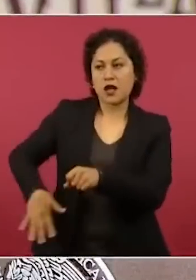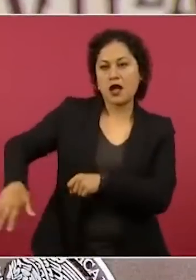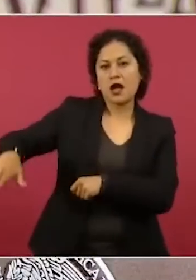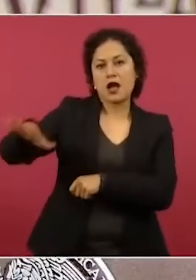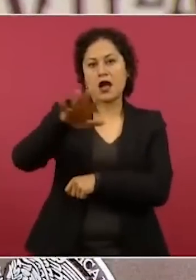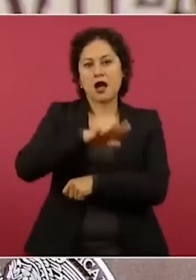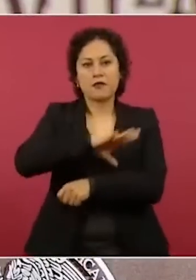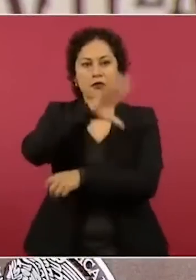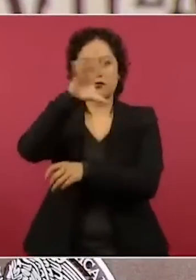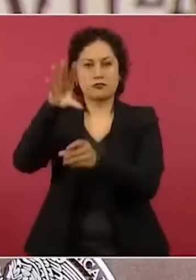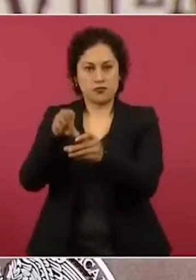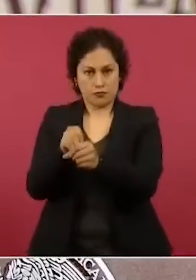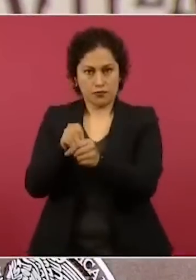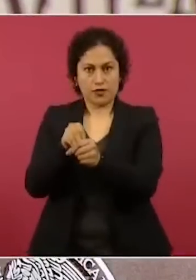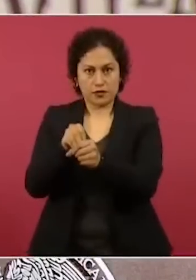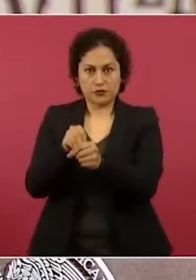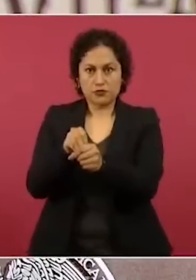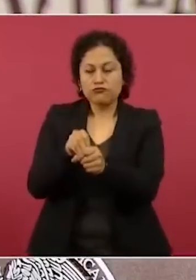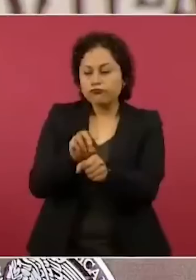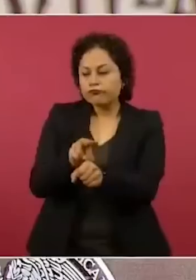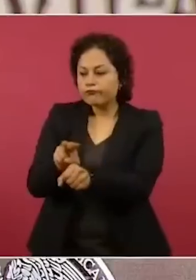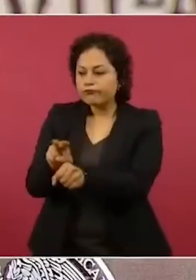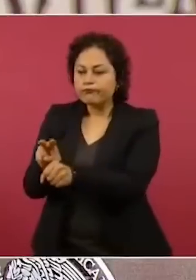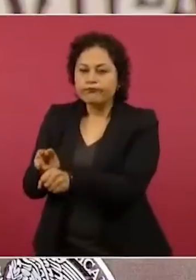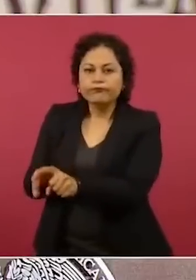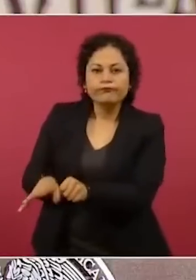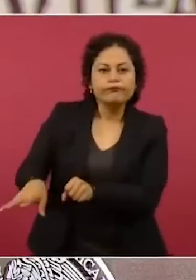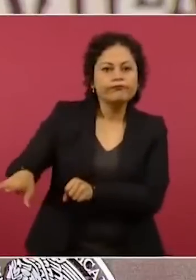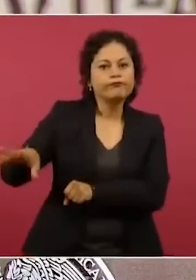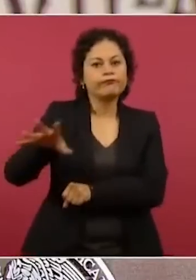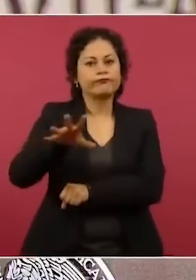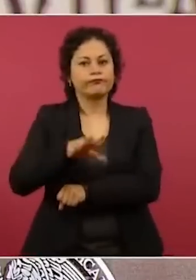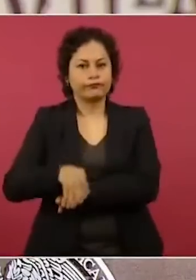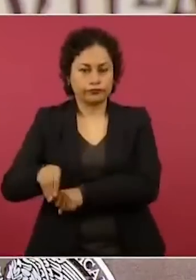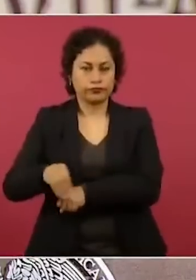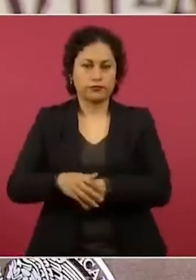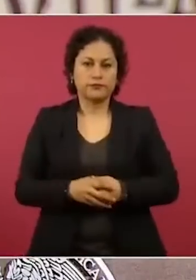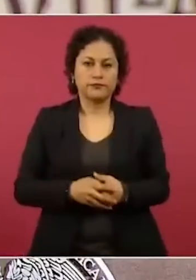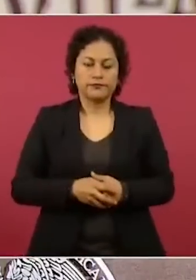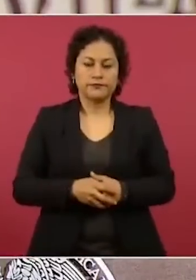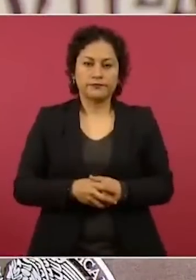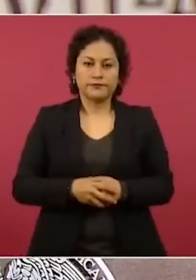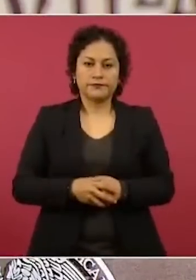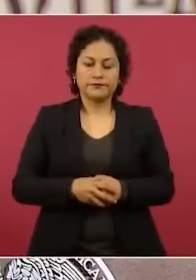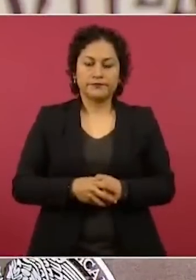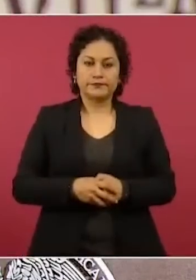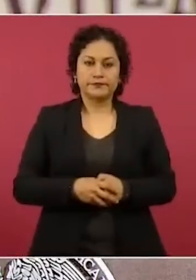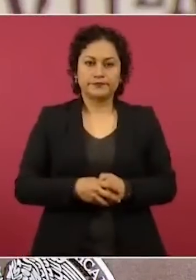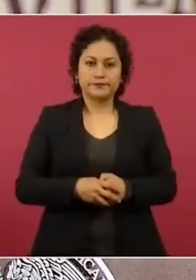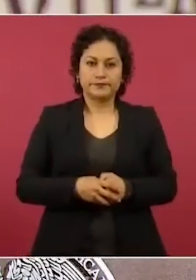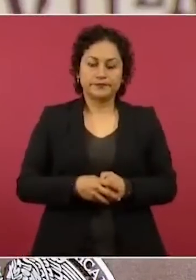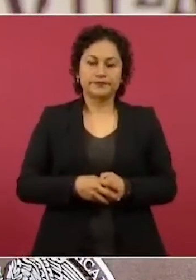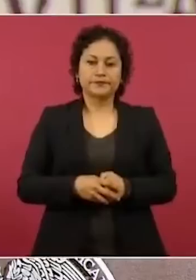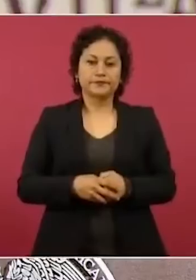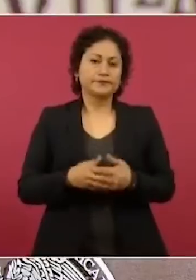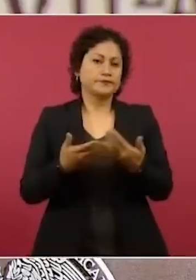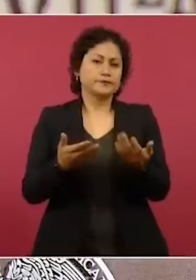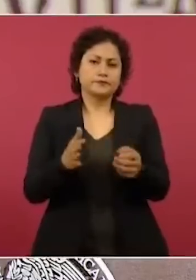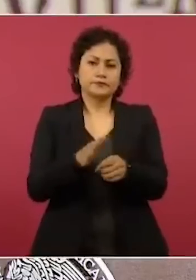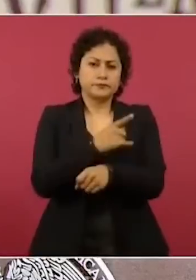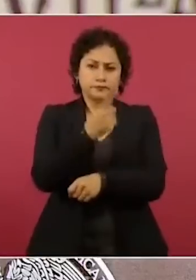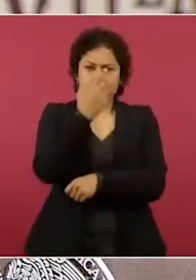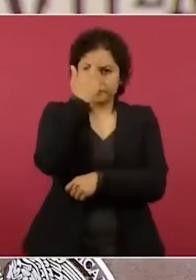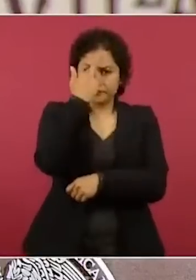el área donde están presentándose este tipo de cuestiones. La idea sería